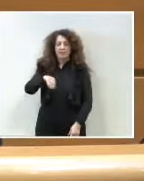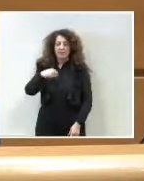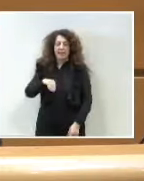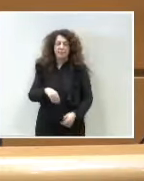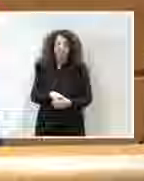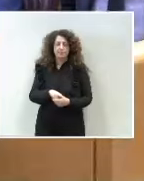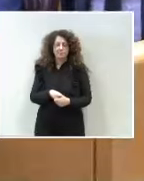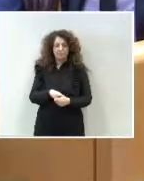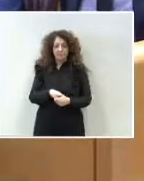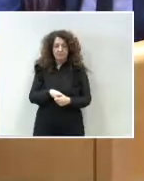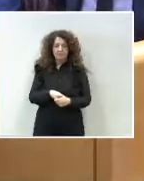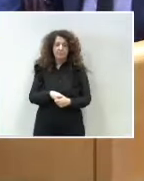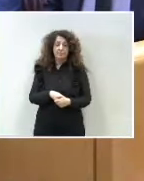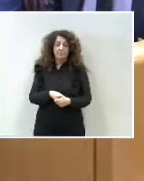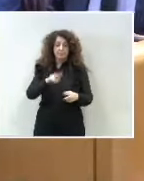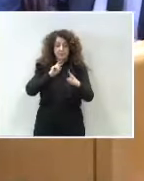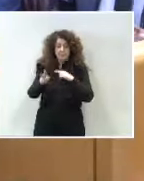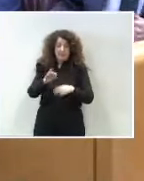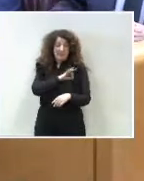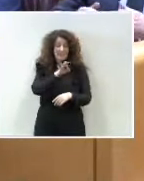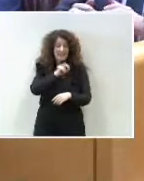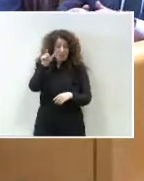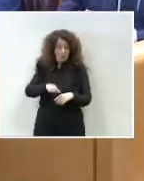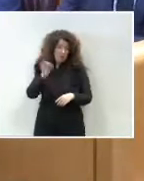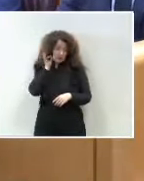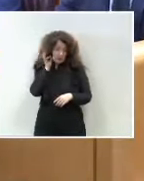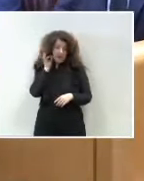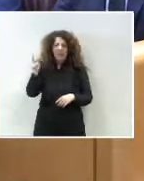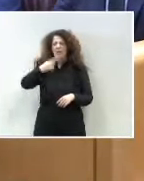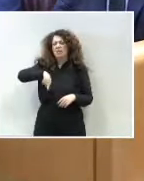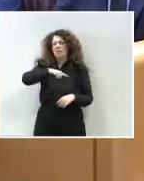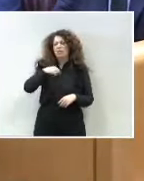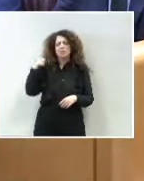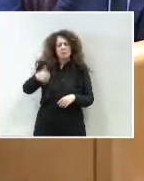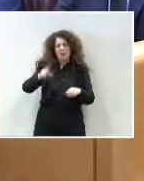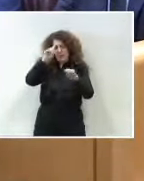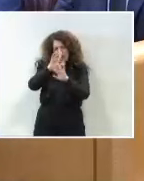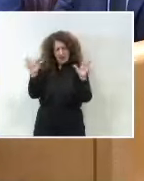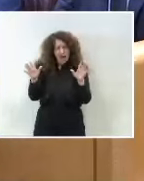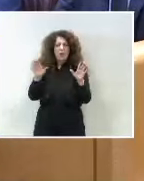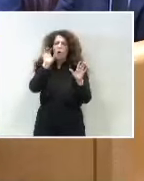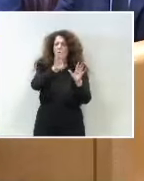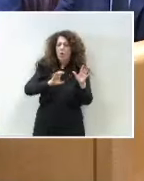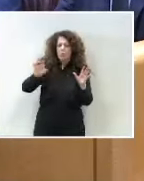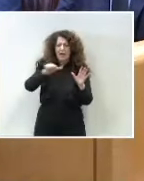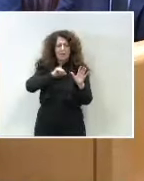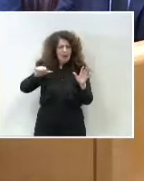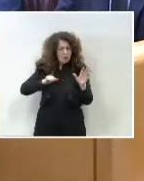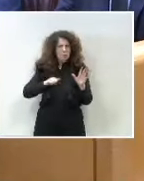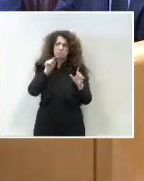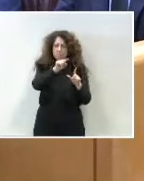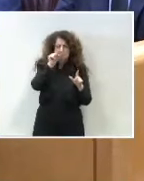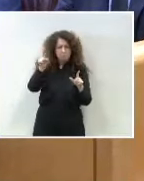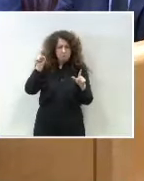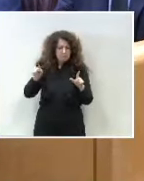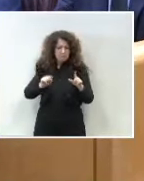Muchas gracias, señor presidente. Gracias, señoría. Nosotros siempre hemos sido claros con todas las comunidades autónomas. Queremos poner